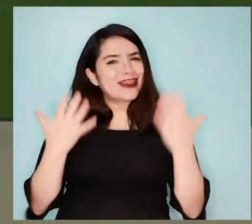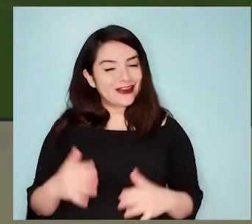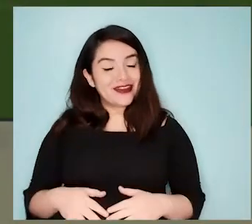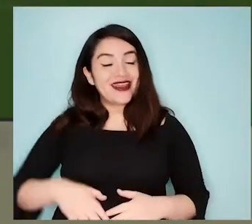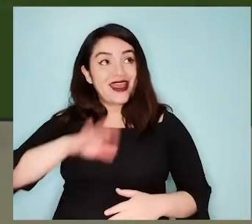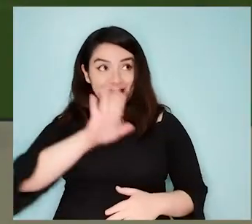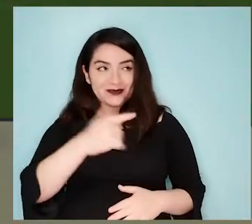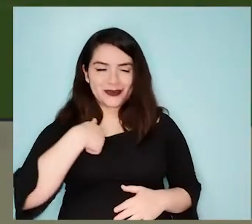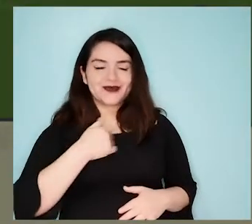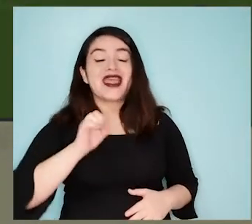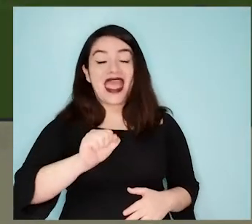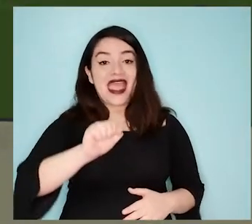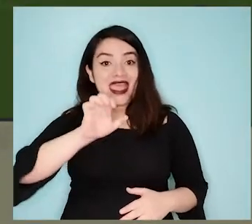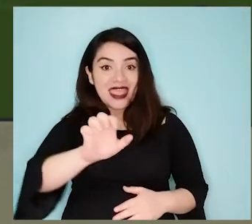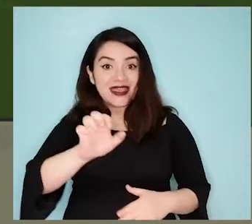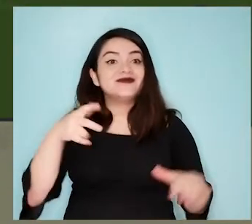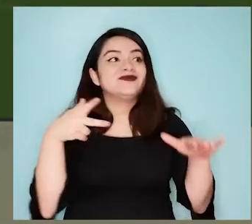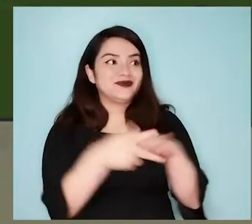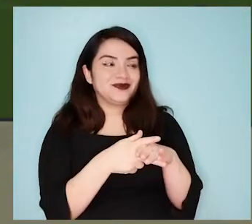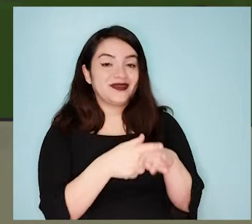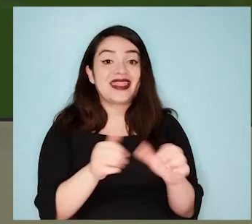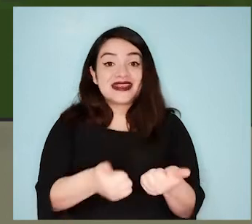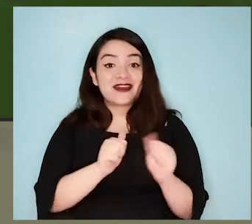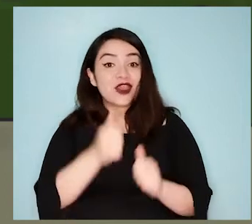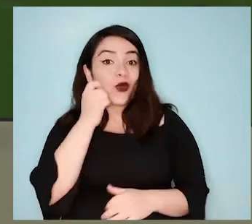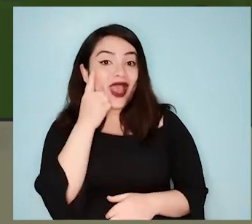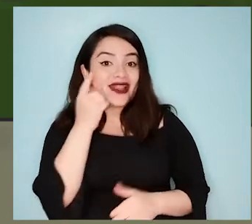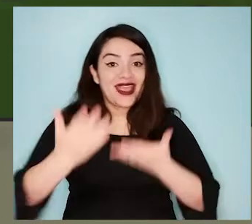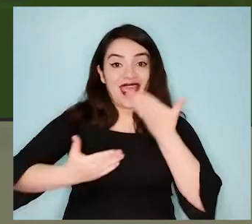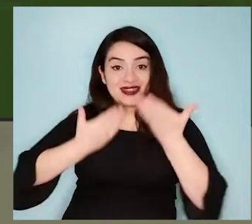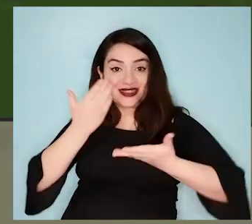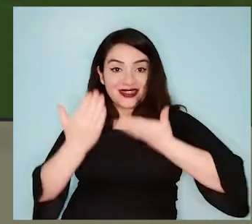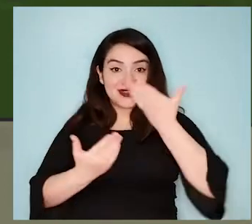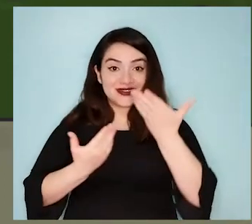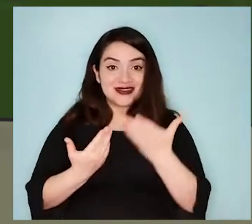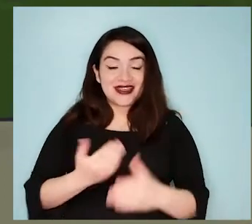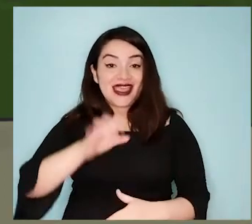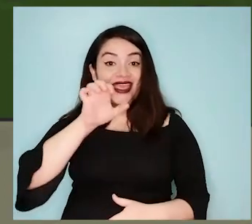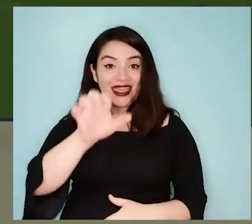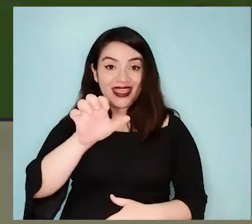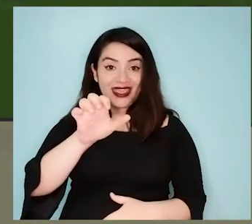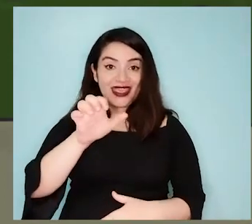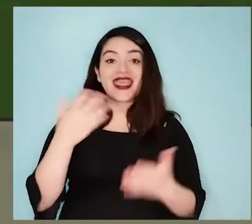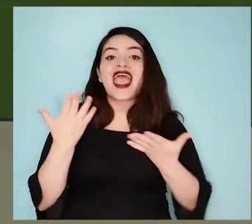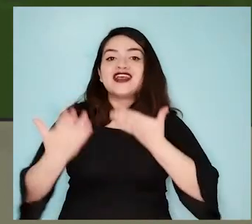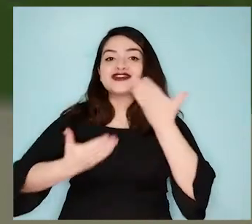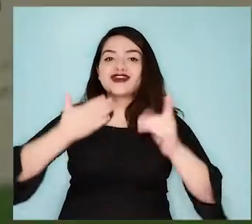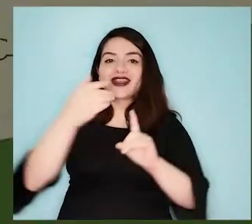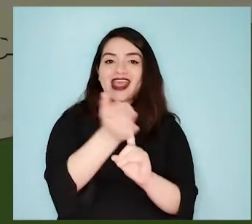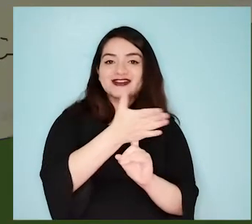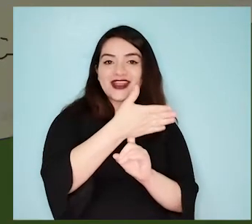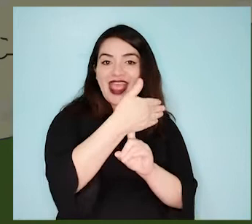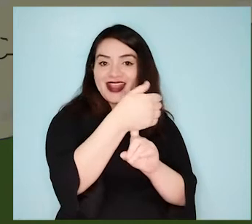toca a mí. A, E... ¡Stop! El desafío es que cantes con la vocal E la...